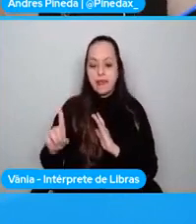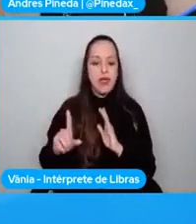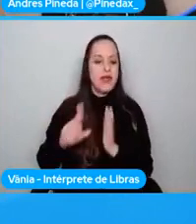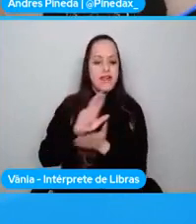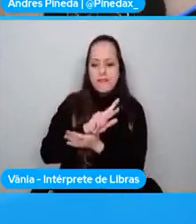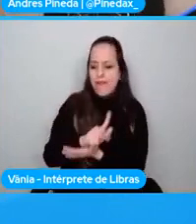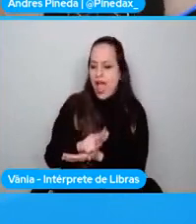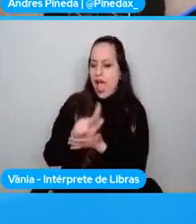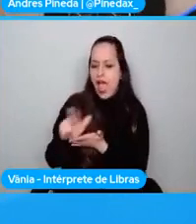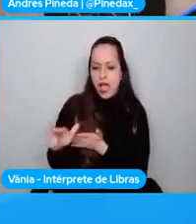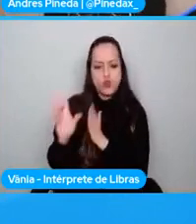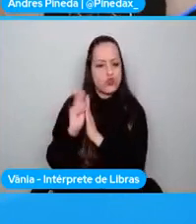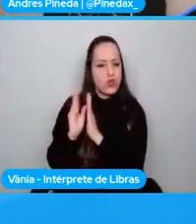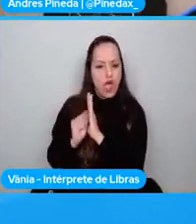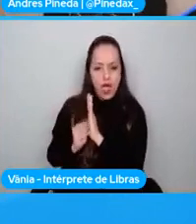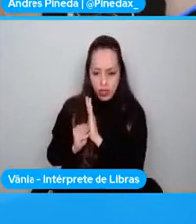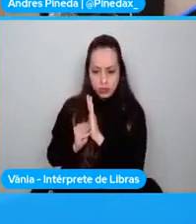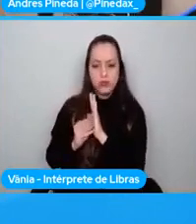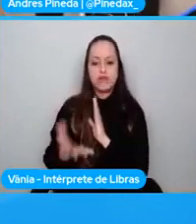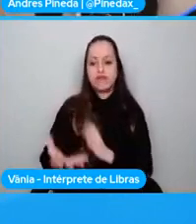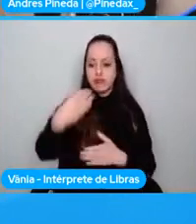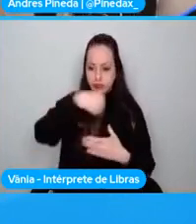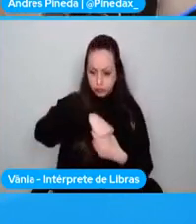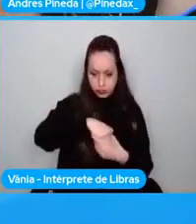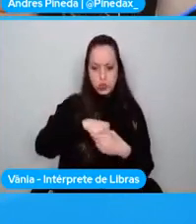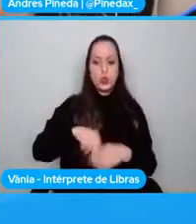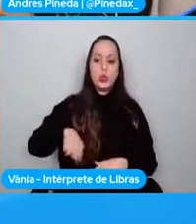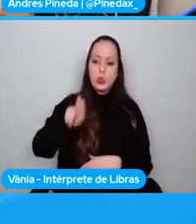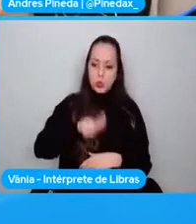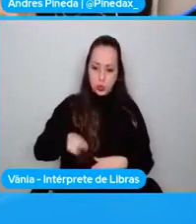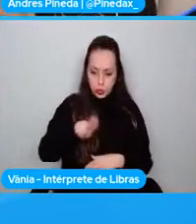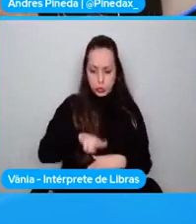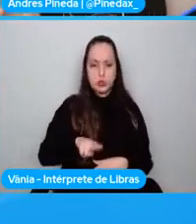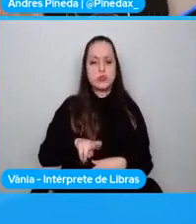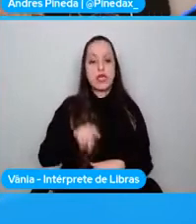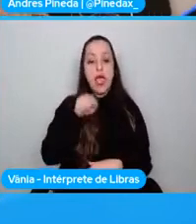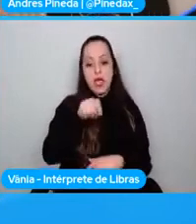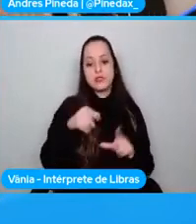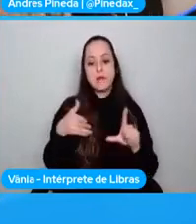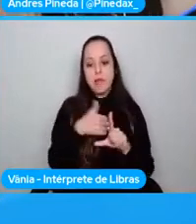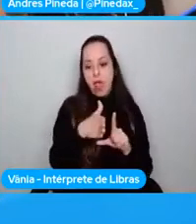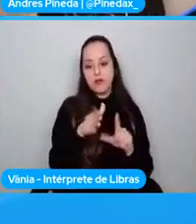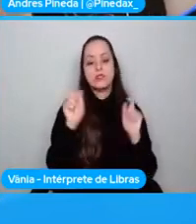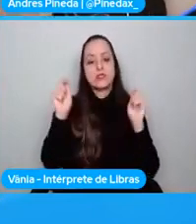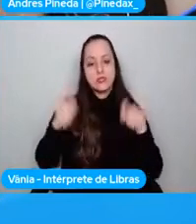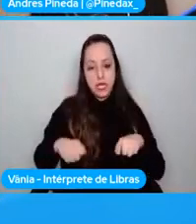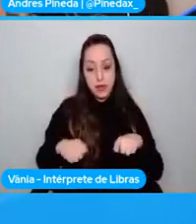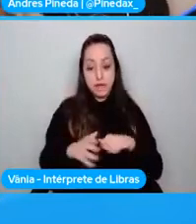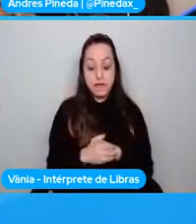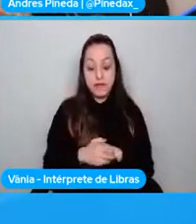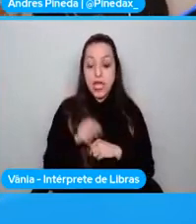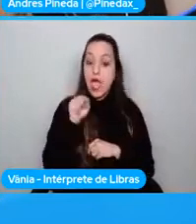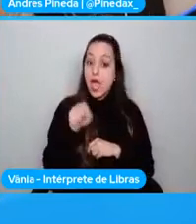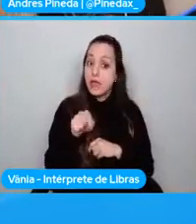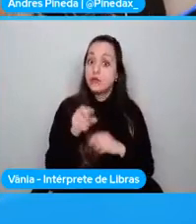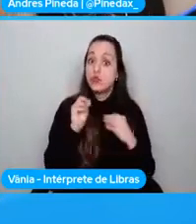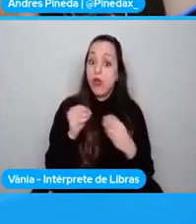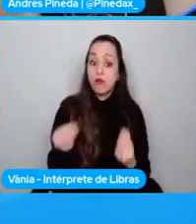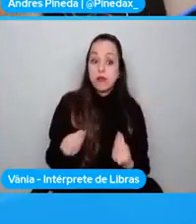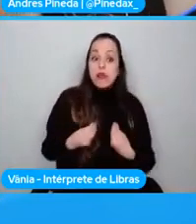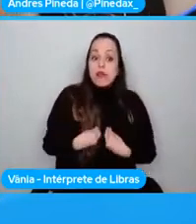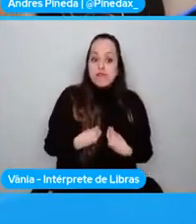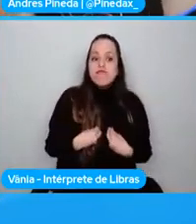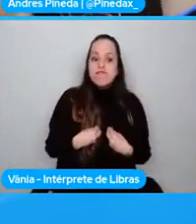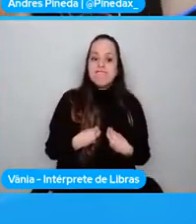paquetes, y están disponibles para utilizar desde el browser. Entonces, esto nos da de entrada una